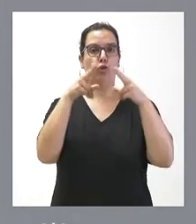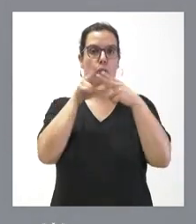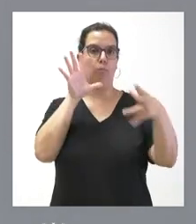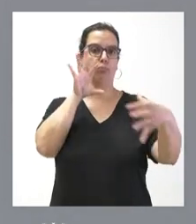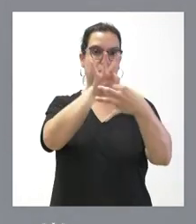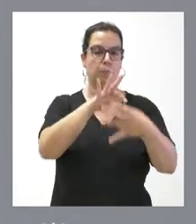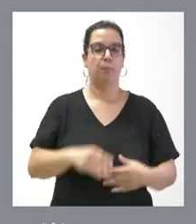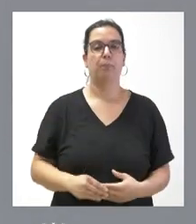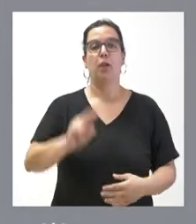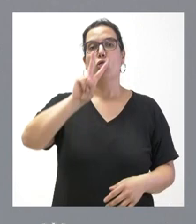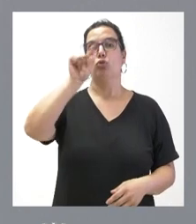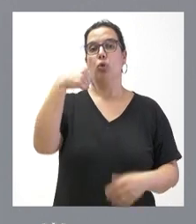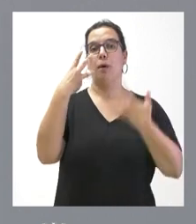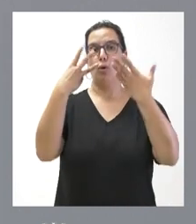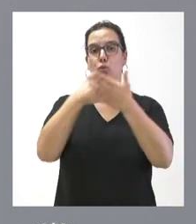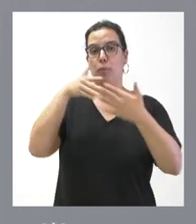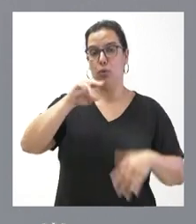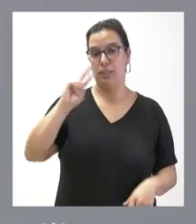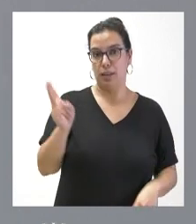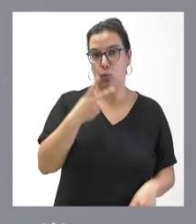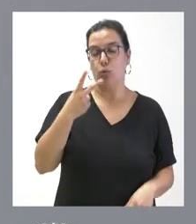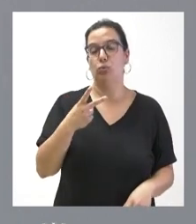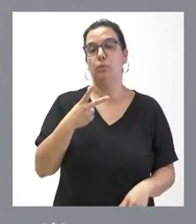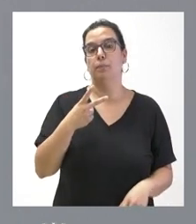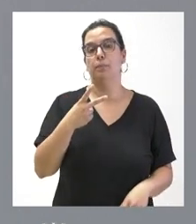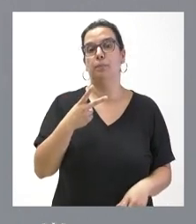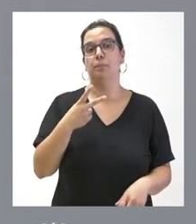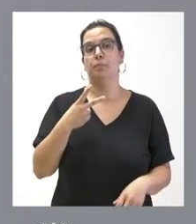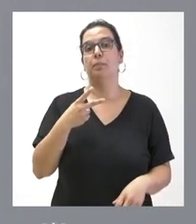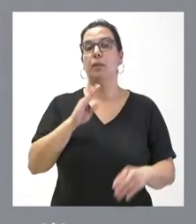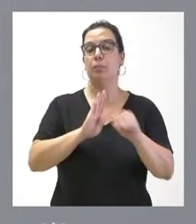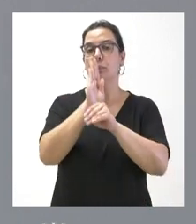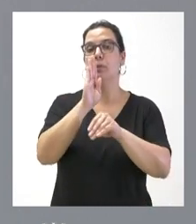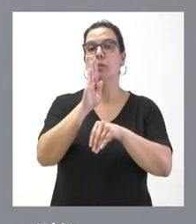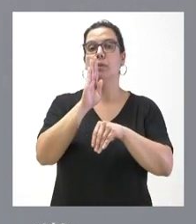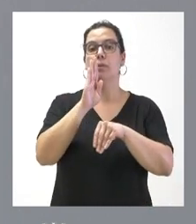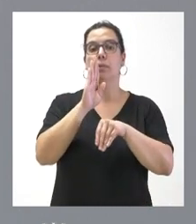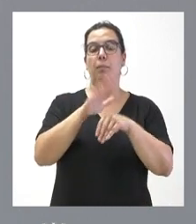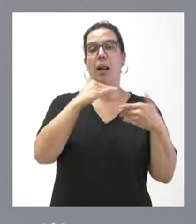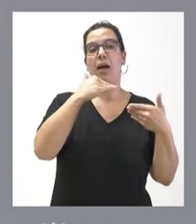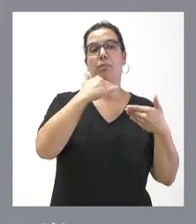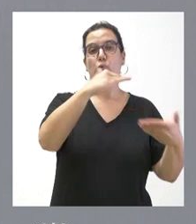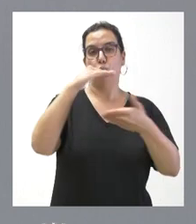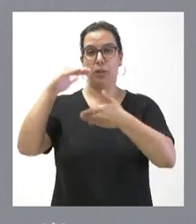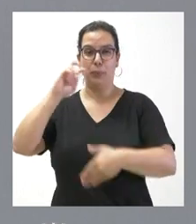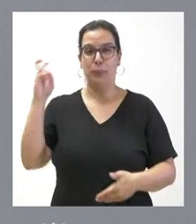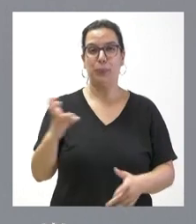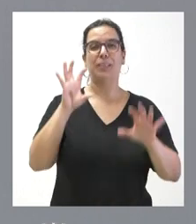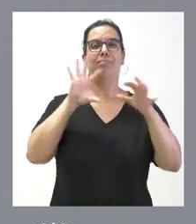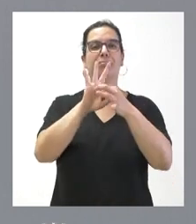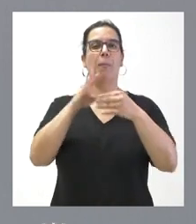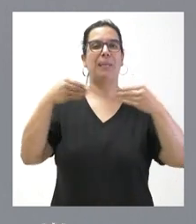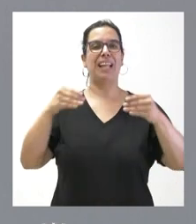2,8 millones de euros es lo que se destina a diversos suministros en hospitales